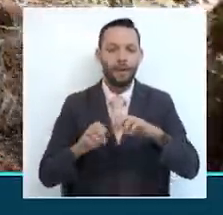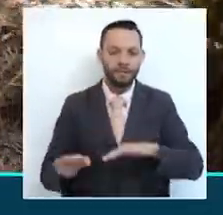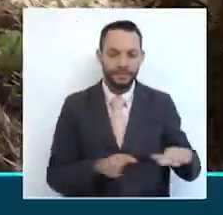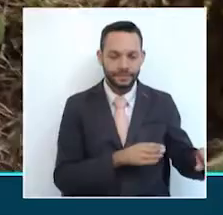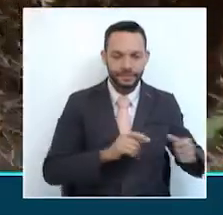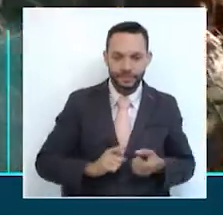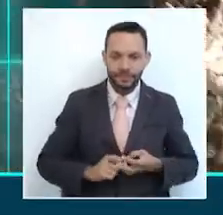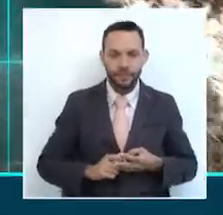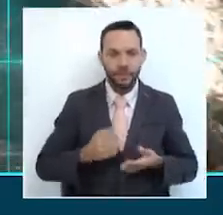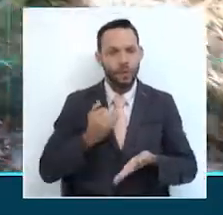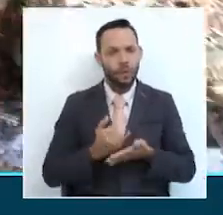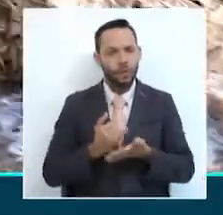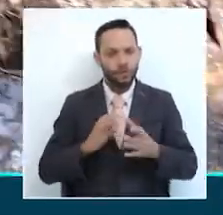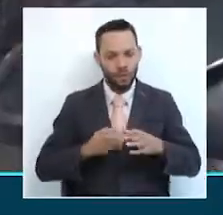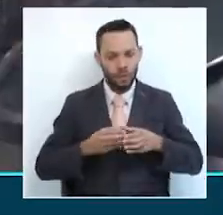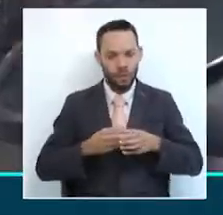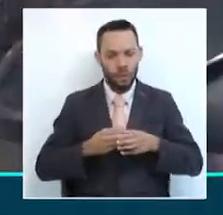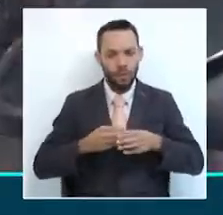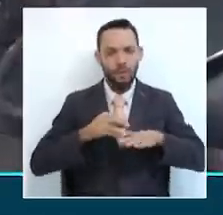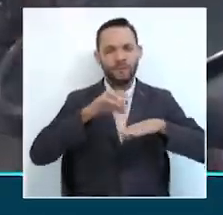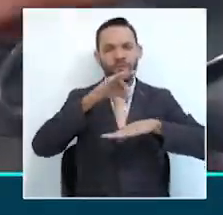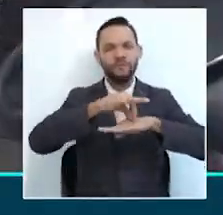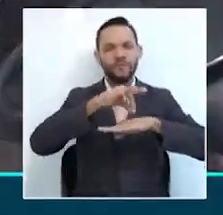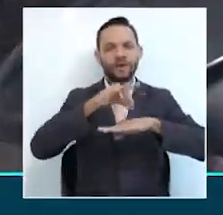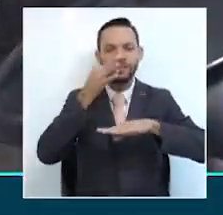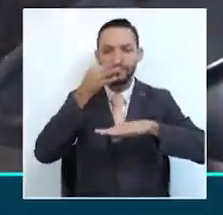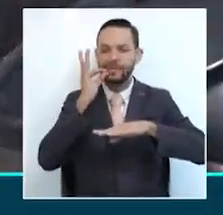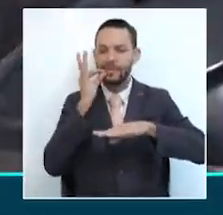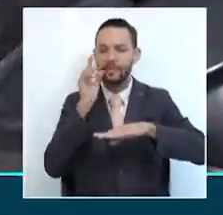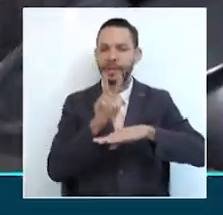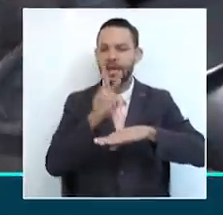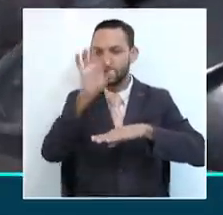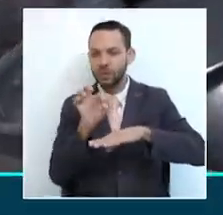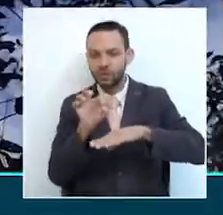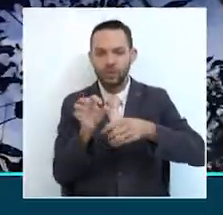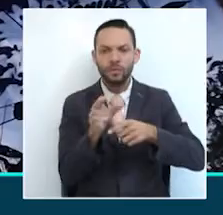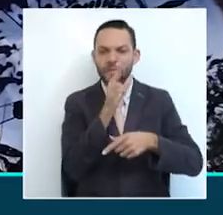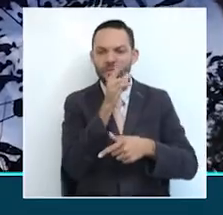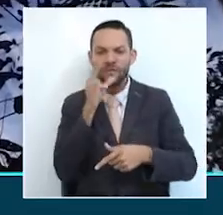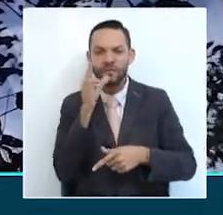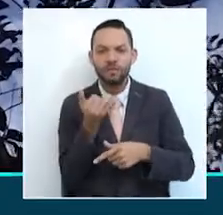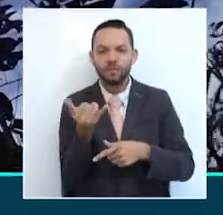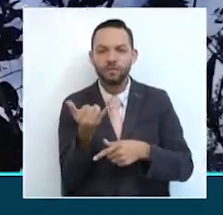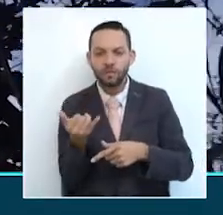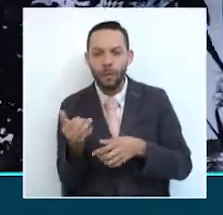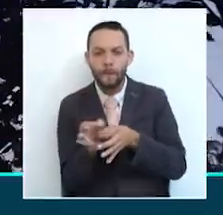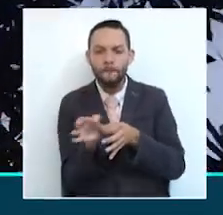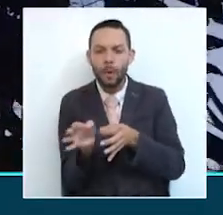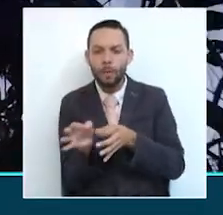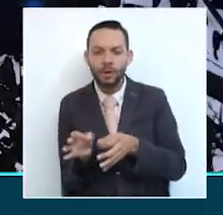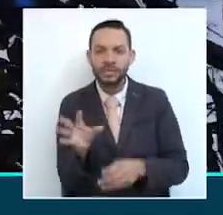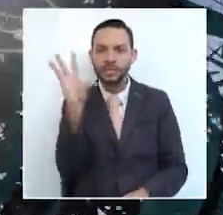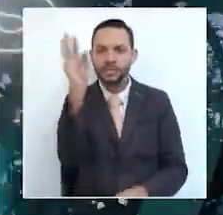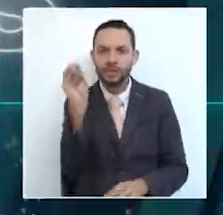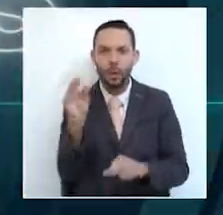Comité de cafeteros adelanta racionamiento de agua para 28 zonas rurales en cuatro municipios del Quindío por temporada